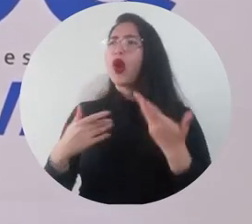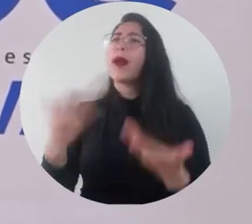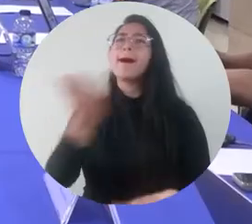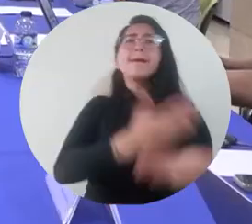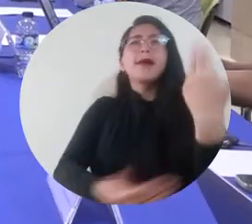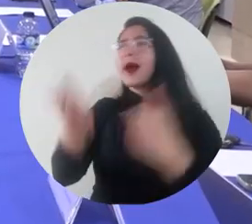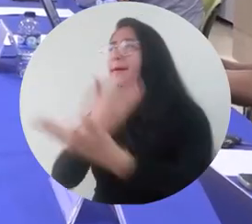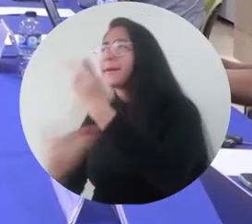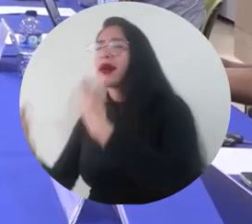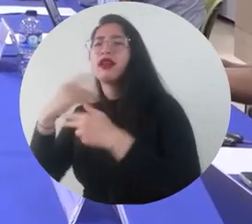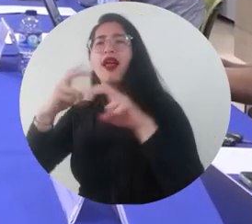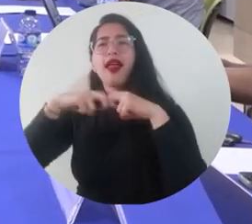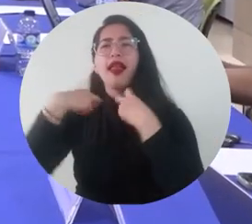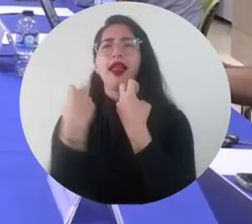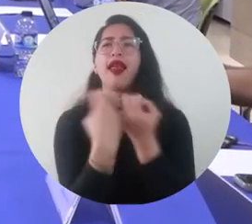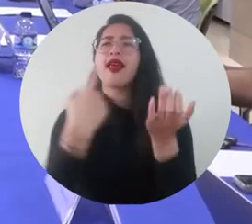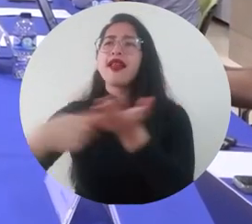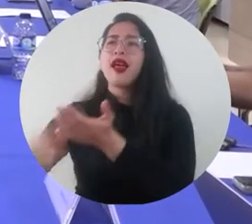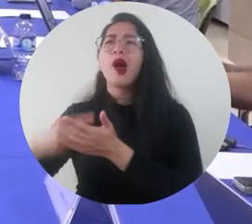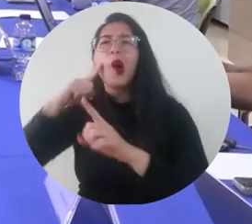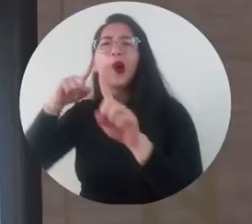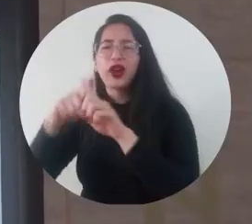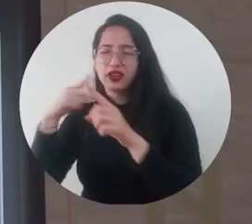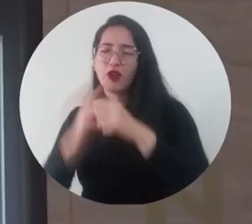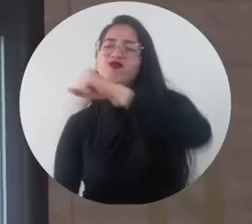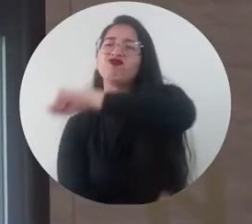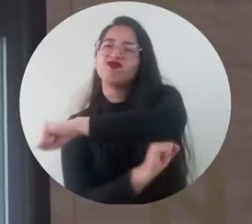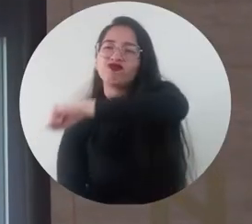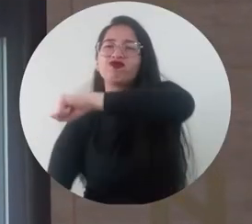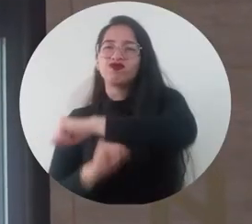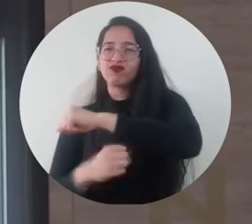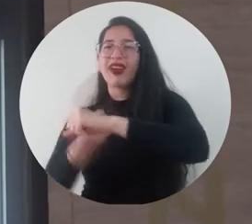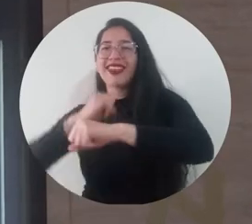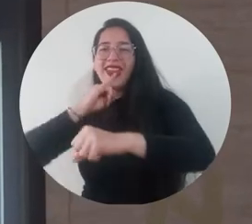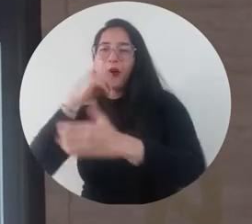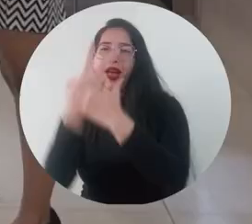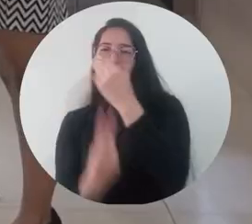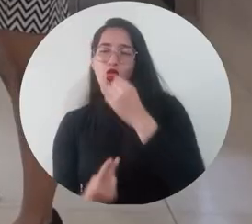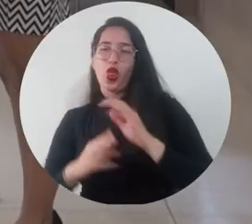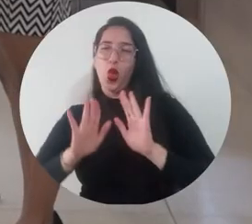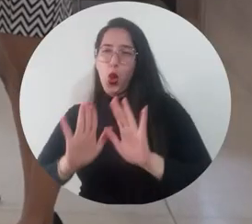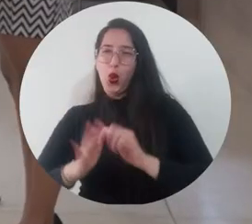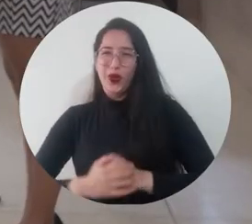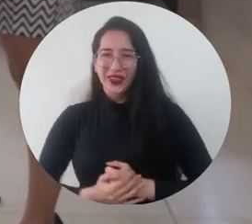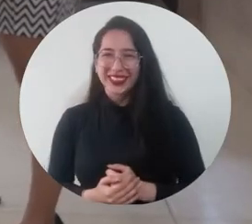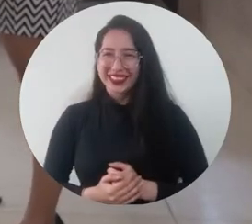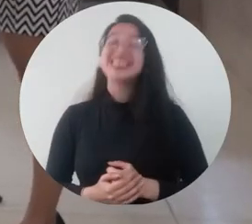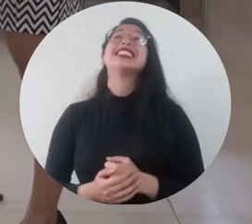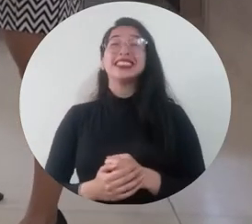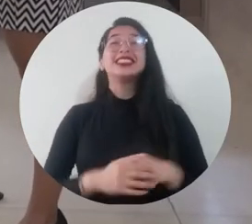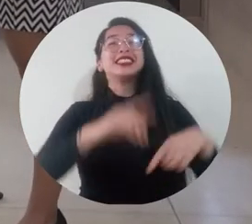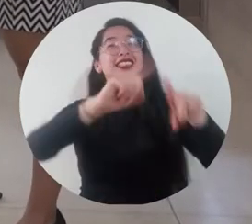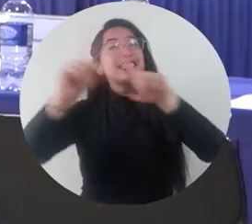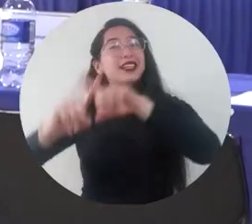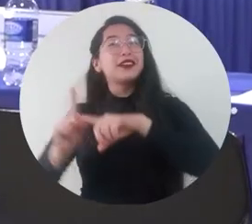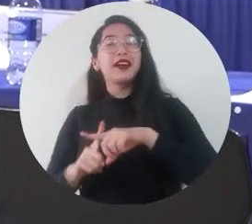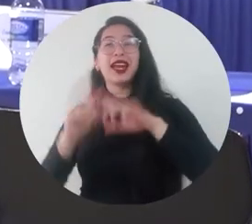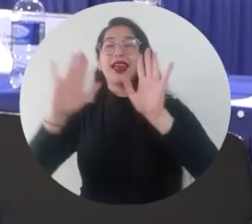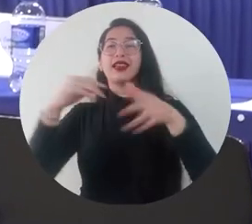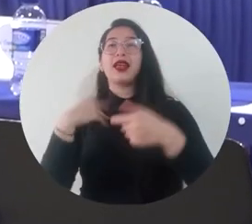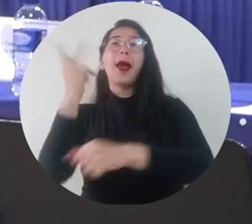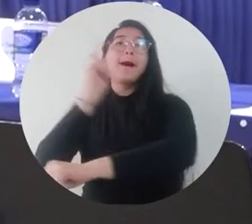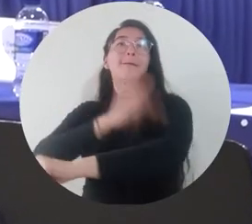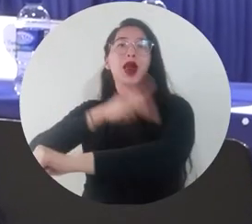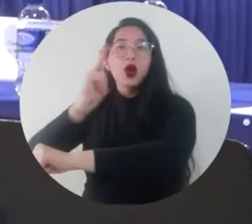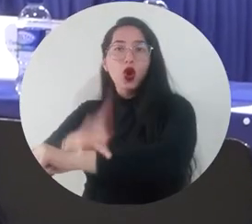que necesitan escucharse para que se consolide el bilingüismo en el departamento Los rectores, vicerectores y directivos de